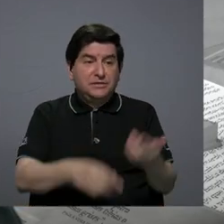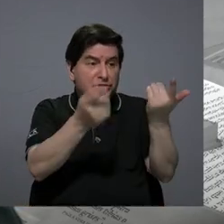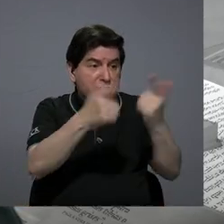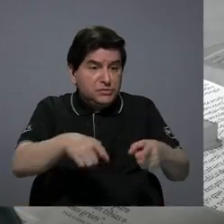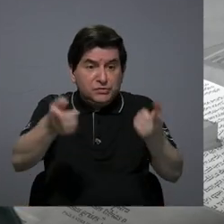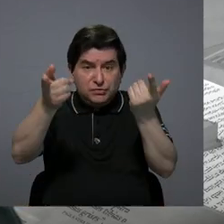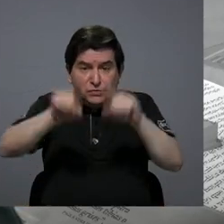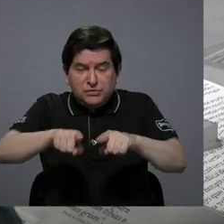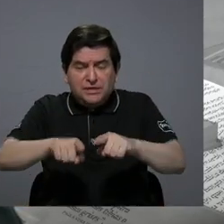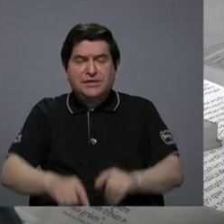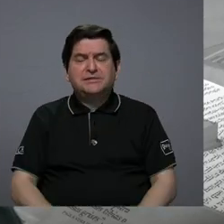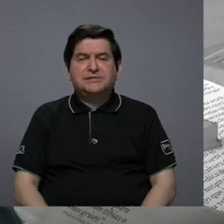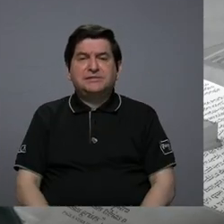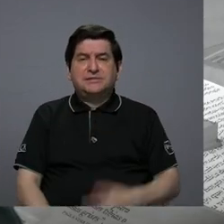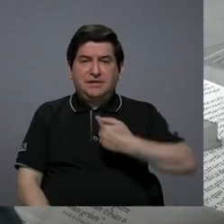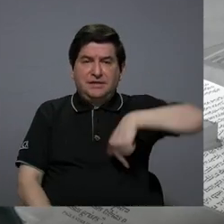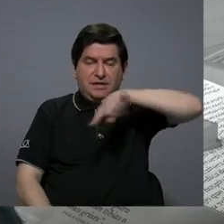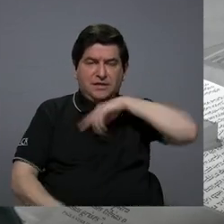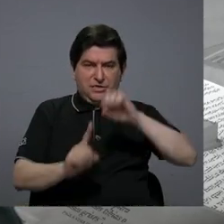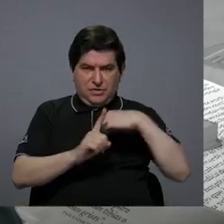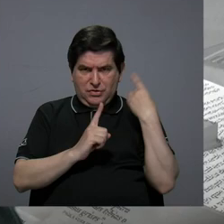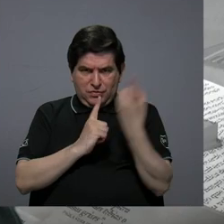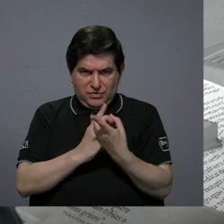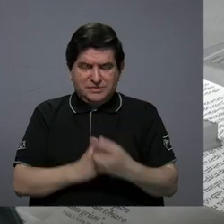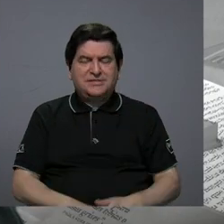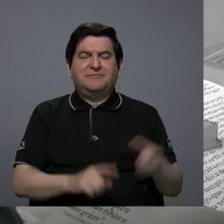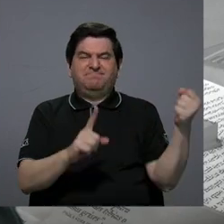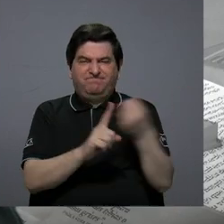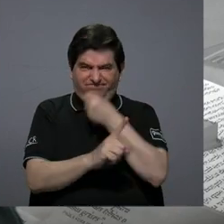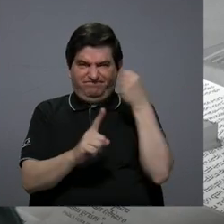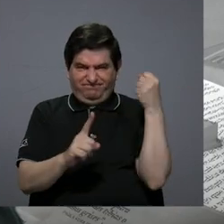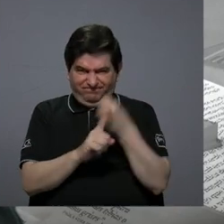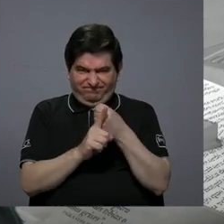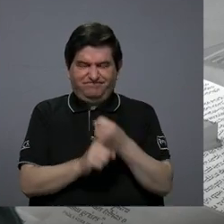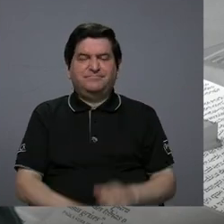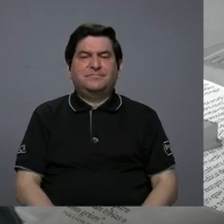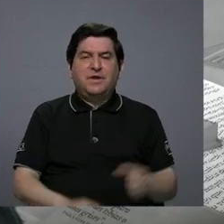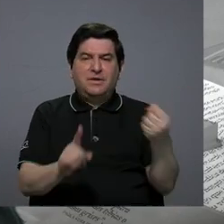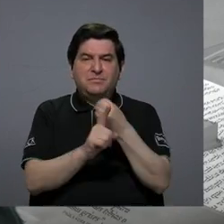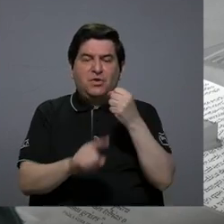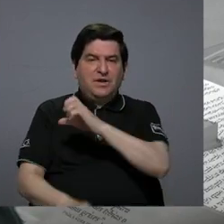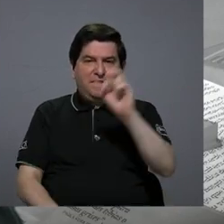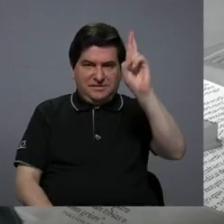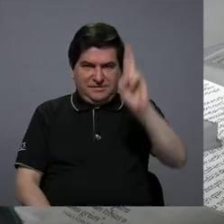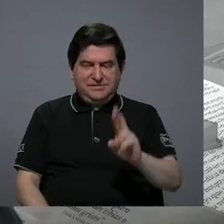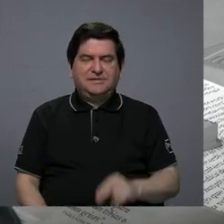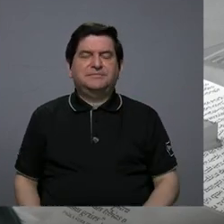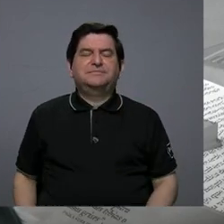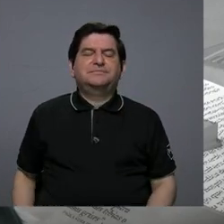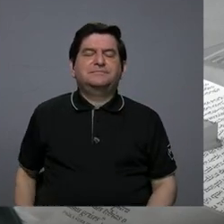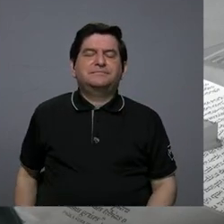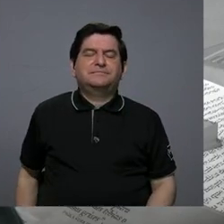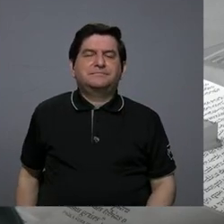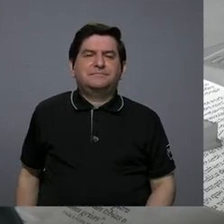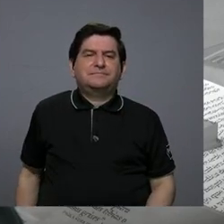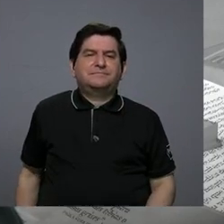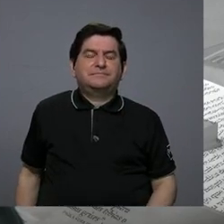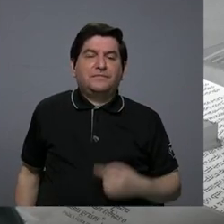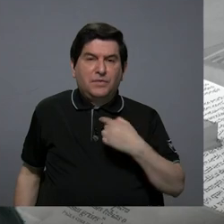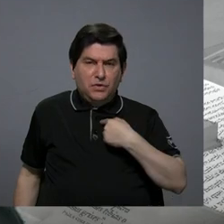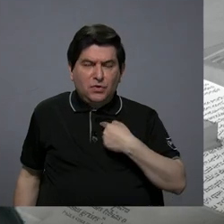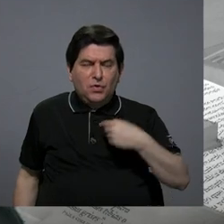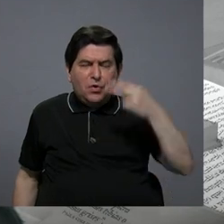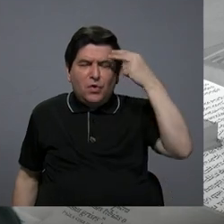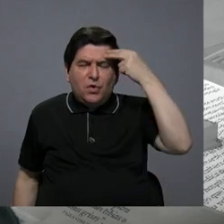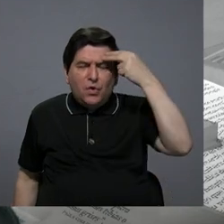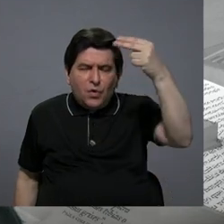está sucediendo muy fuerte a nuestra sociedad y es sobre la violencia, la violencia en Costa Rica. Y para mí es un